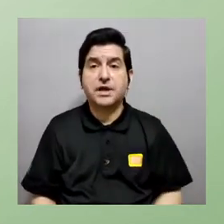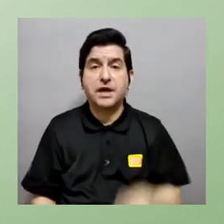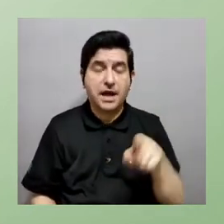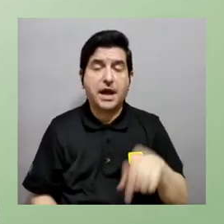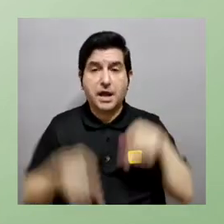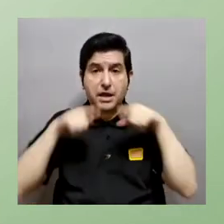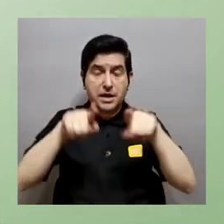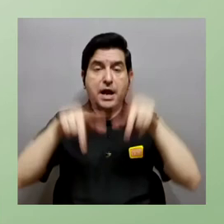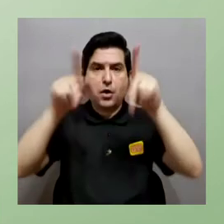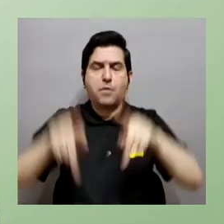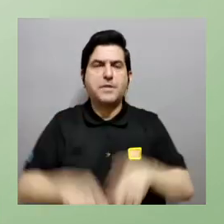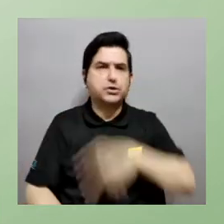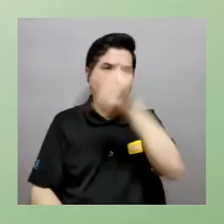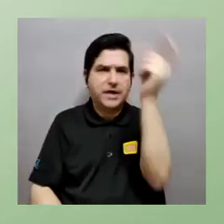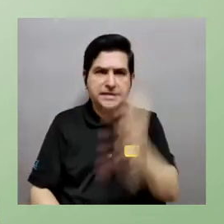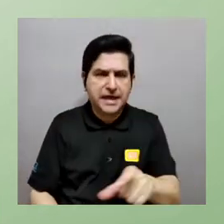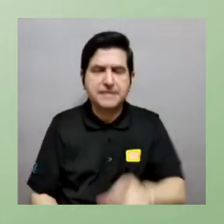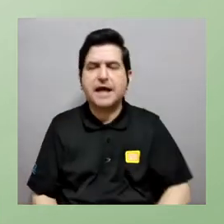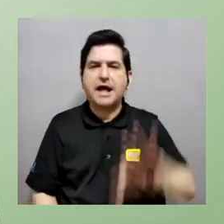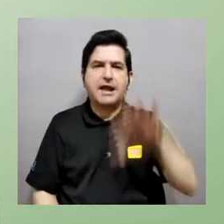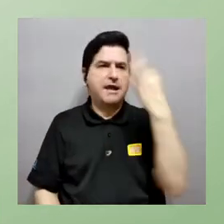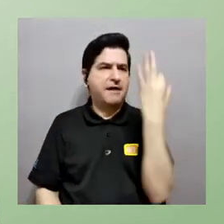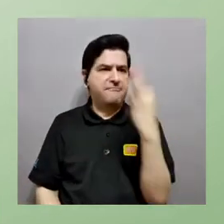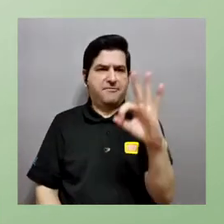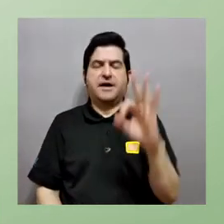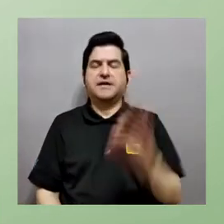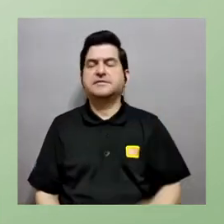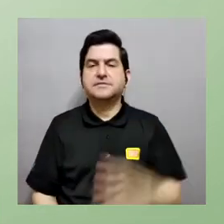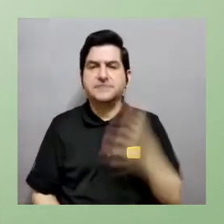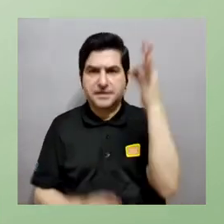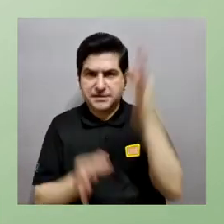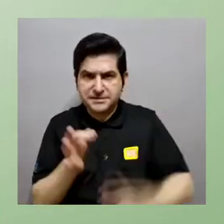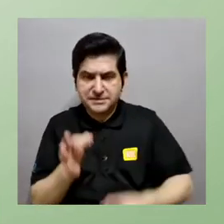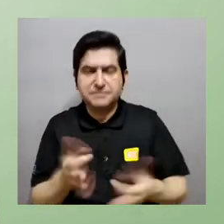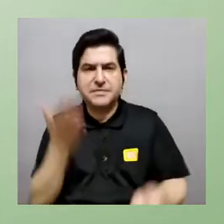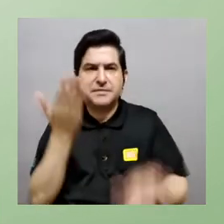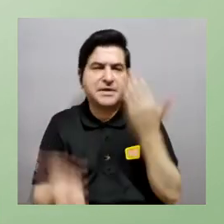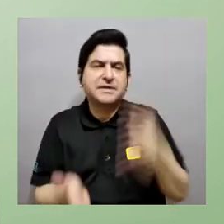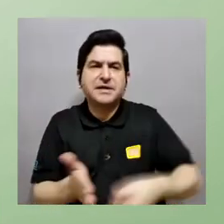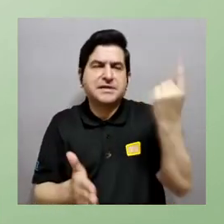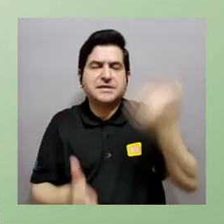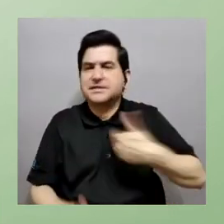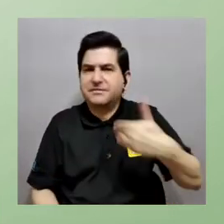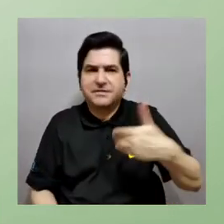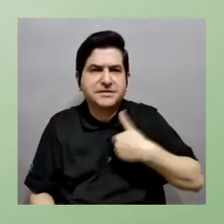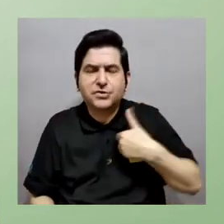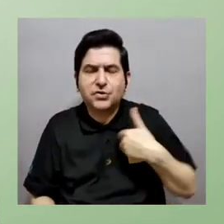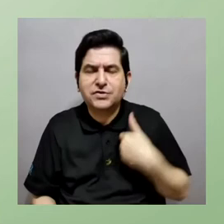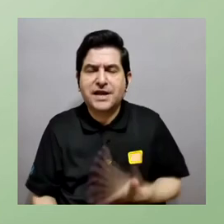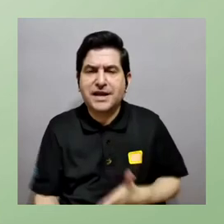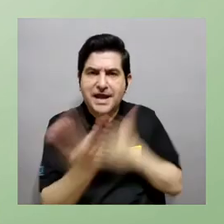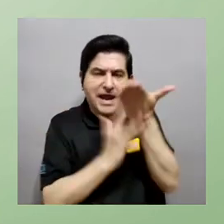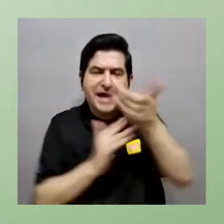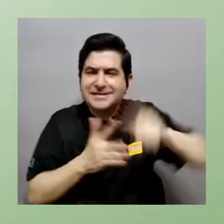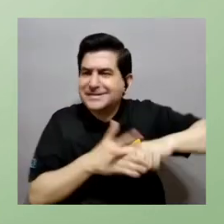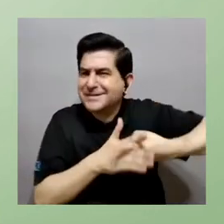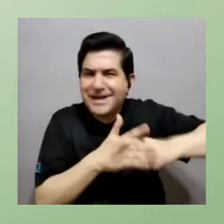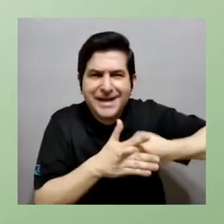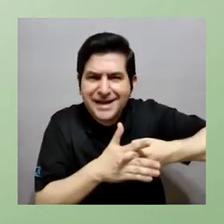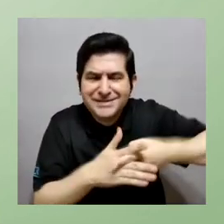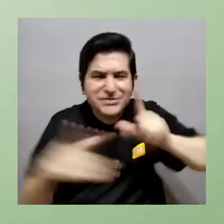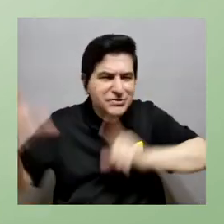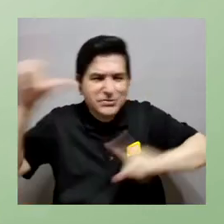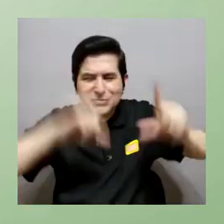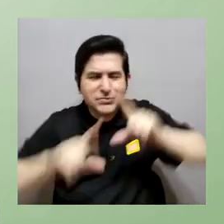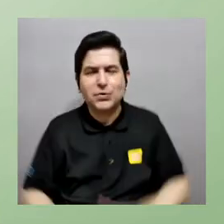investigaciones de nivel mundial técnica o sea estaba codo con codo con gente de Italia con gente de Francia y simplemente bueno tal